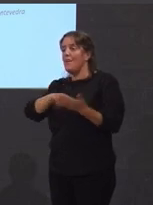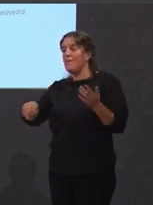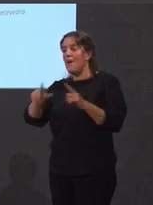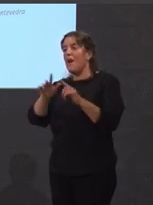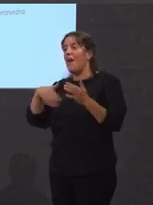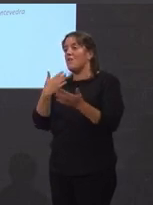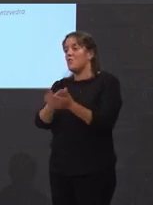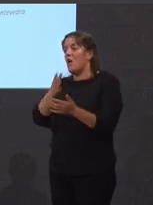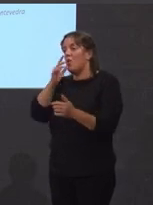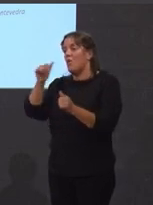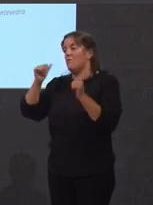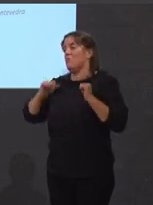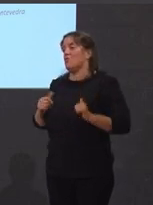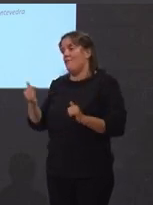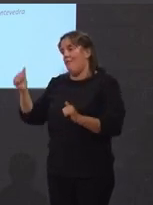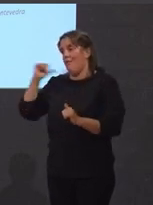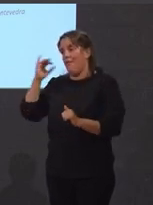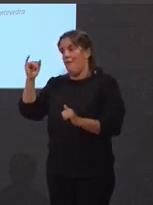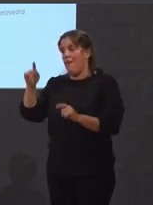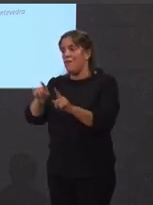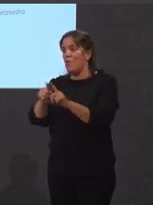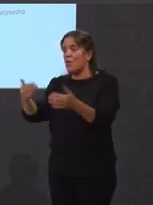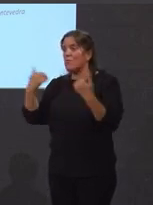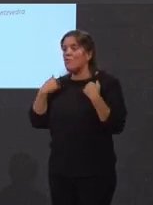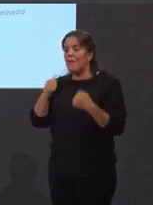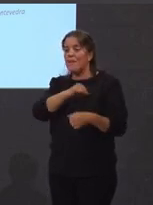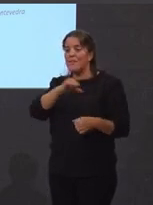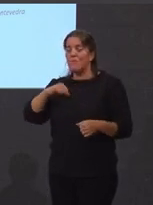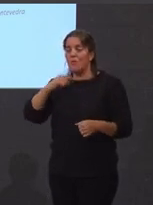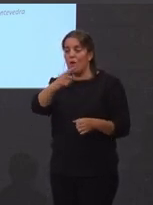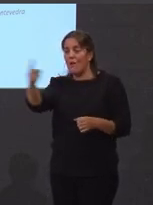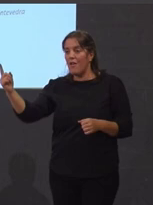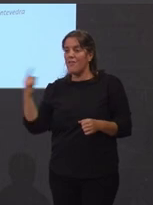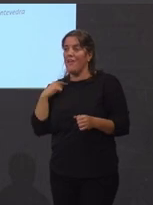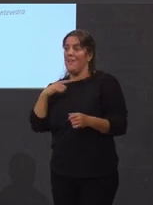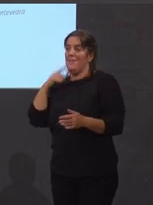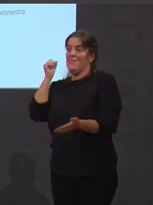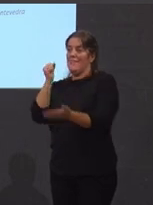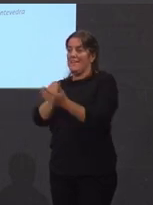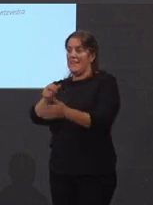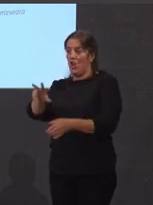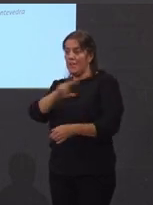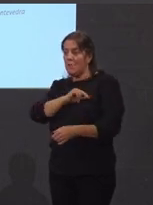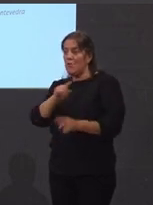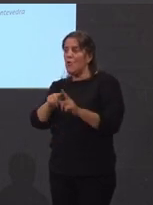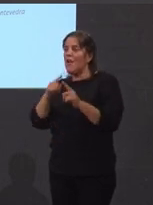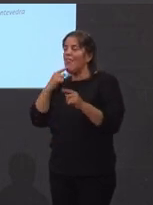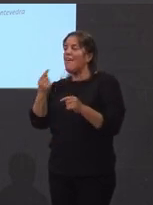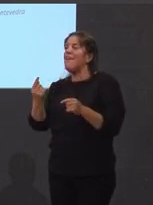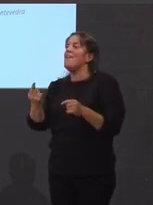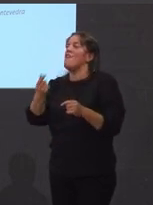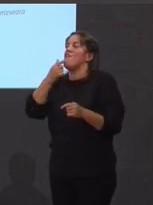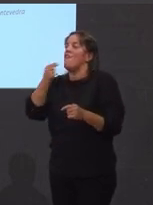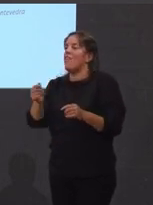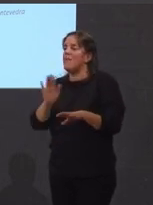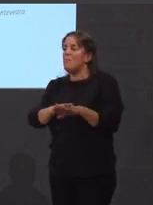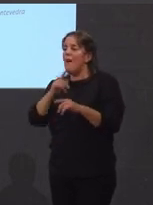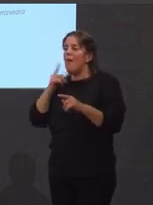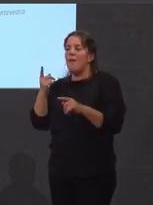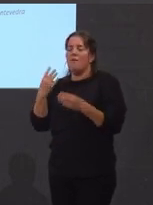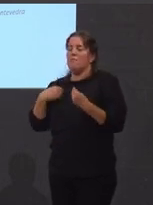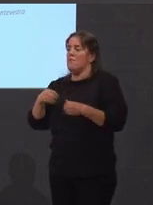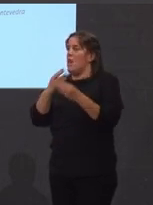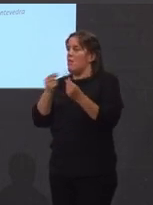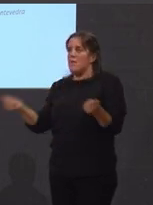ao lombo e do que xo a nosa responsabilidade individual ante estes estereotipos facilitará a súa erradicación dun país